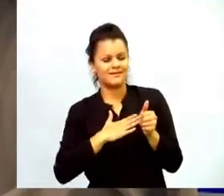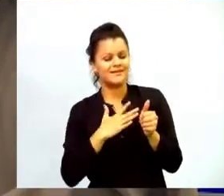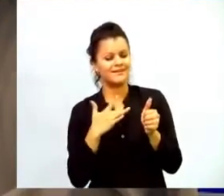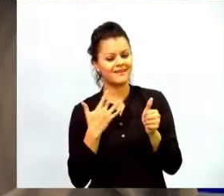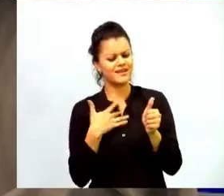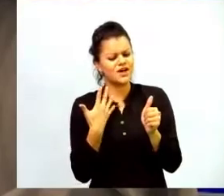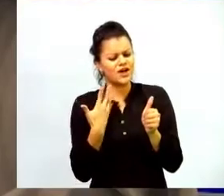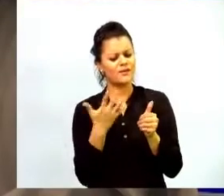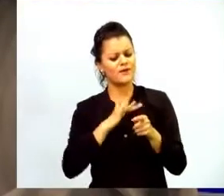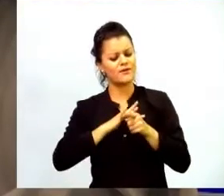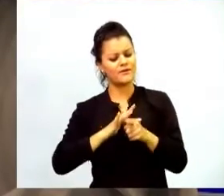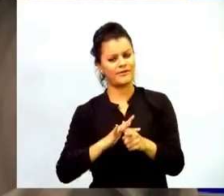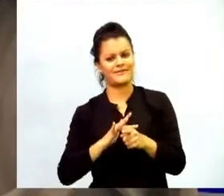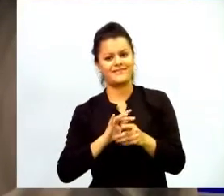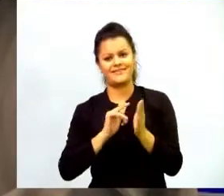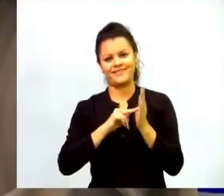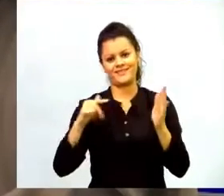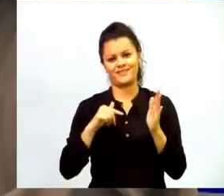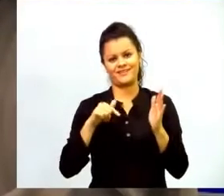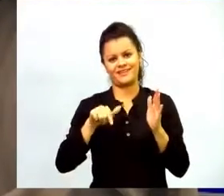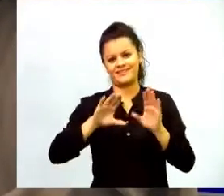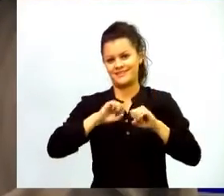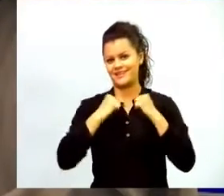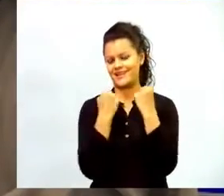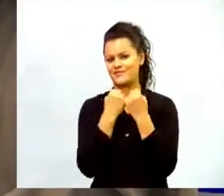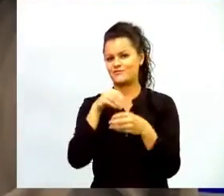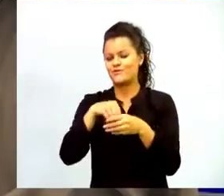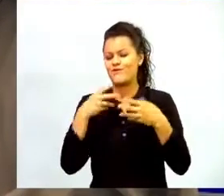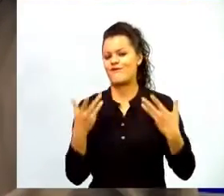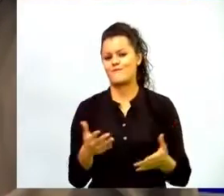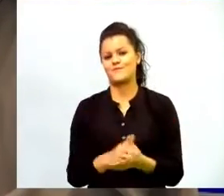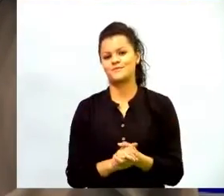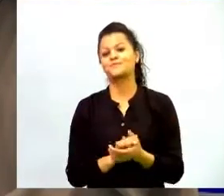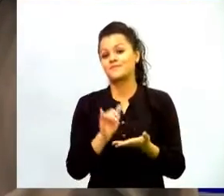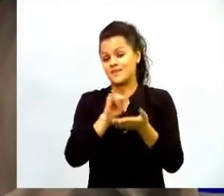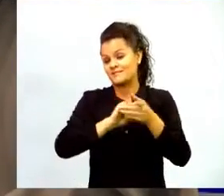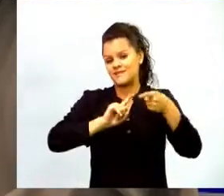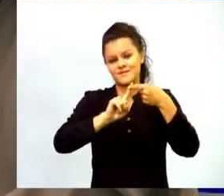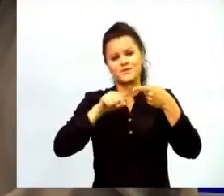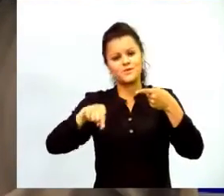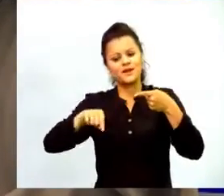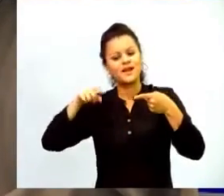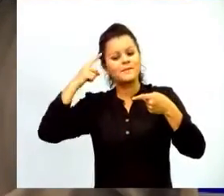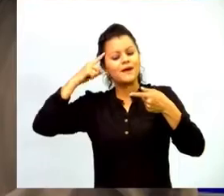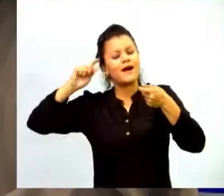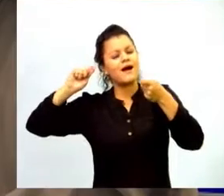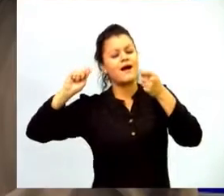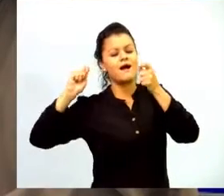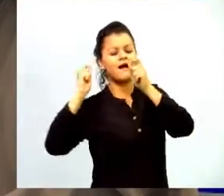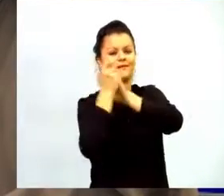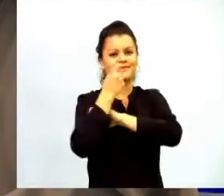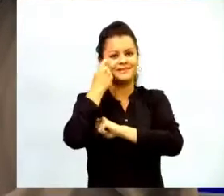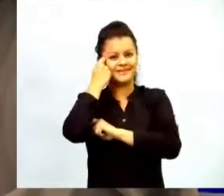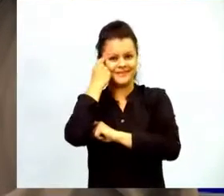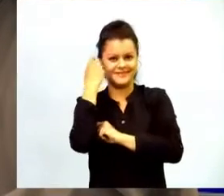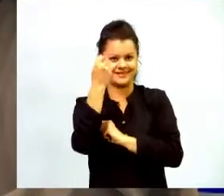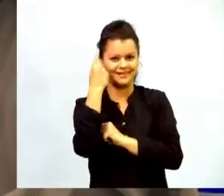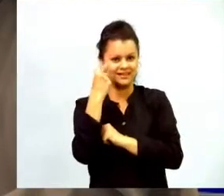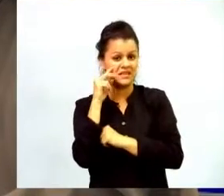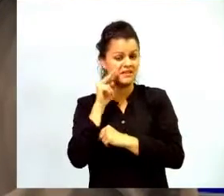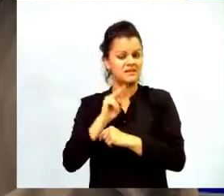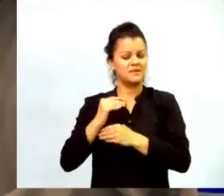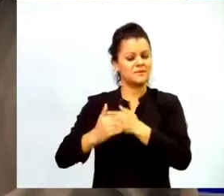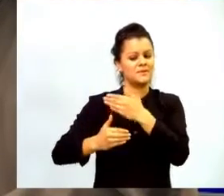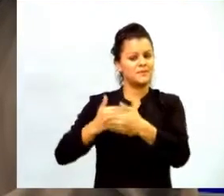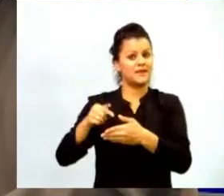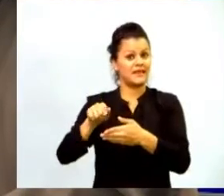aula de clase entonces una primera labor tiene que ver con esa resignificación que vamos viendo poco a poco cómo se van transformando todos